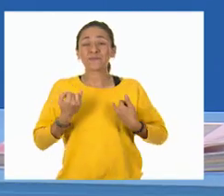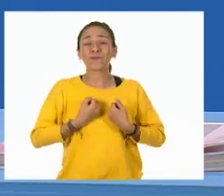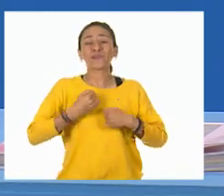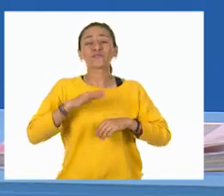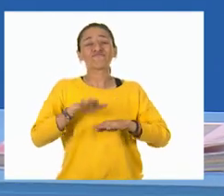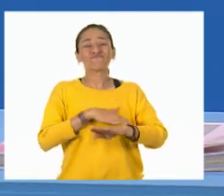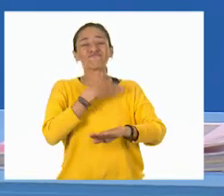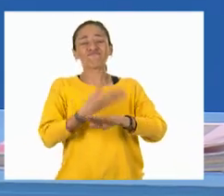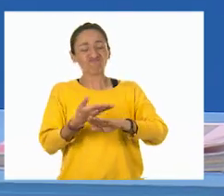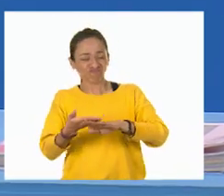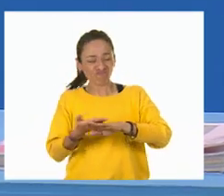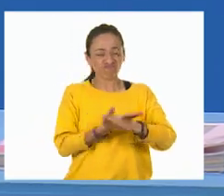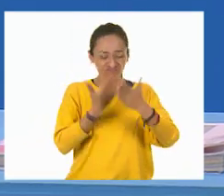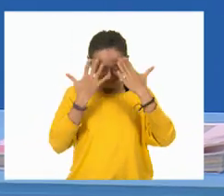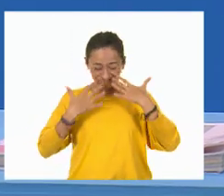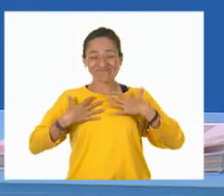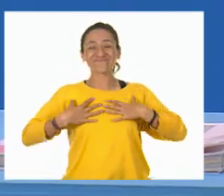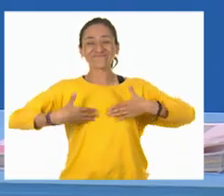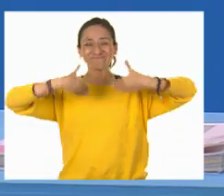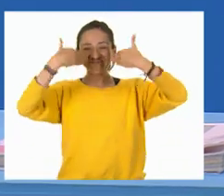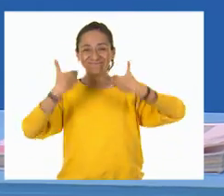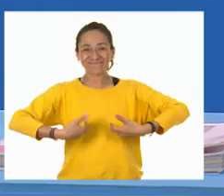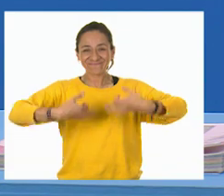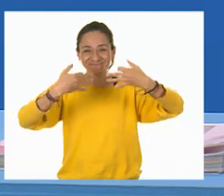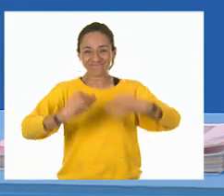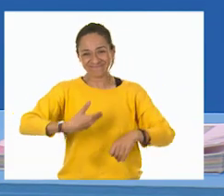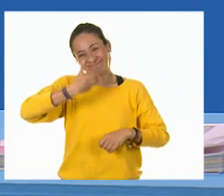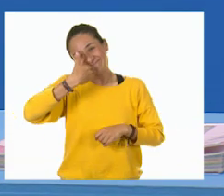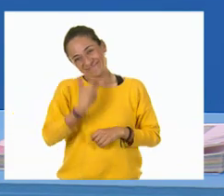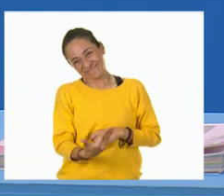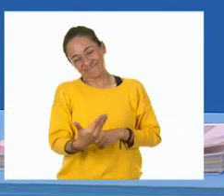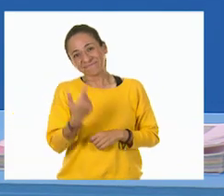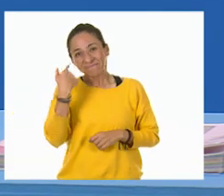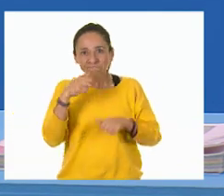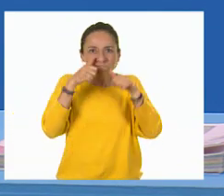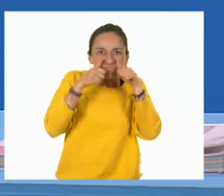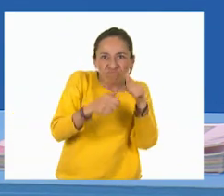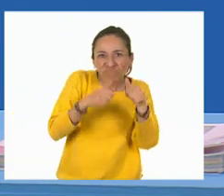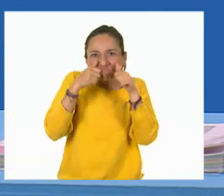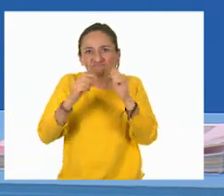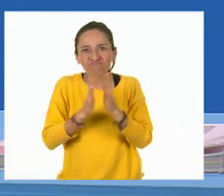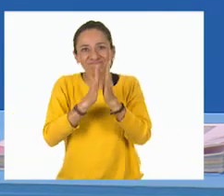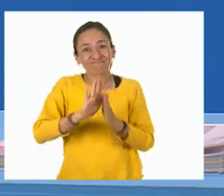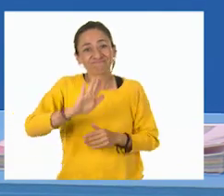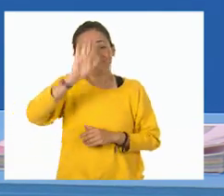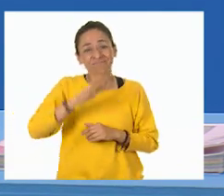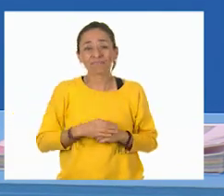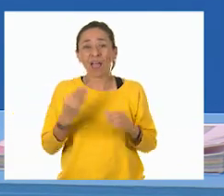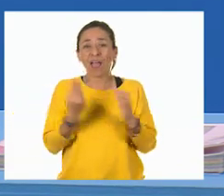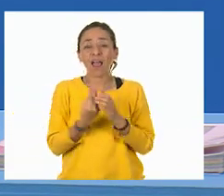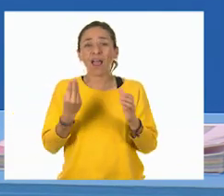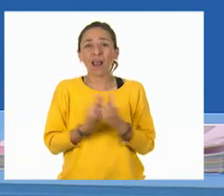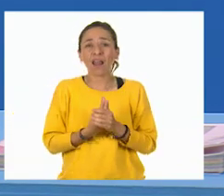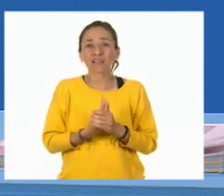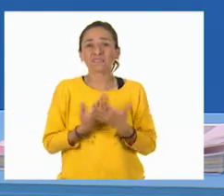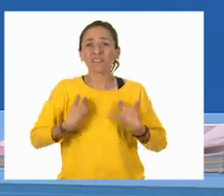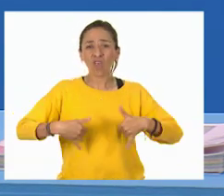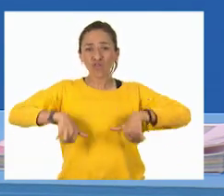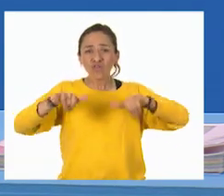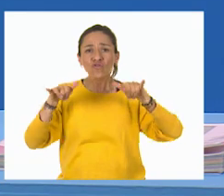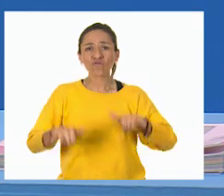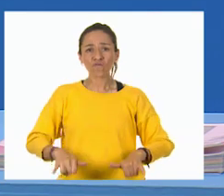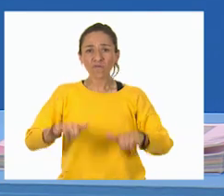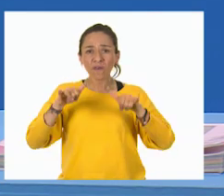soy. Por estar muy atento y participativo en la clase de Today, como dirían los gringos.